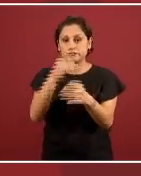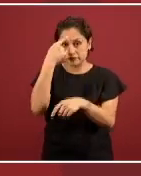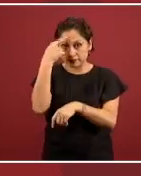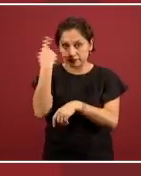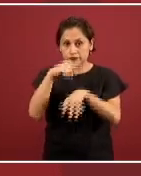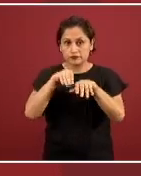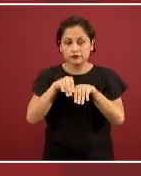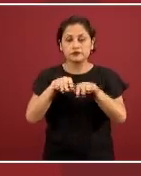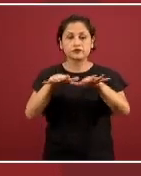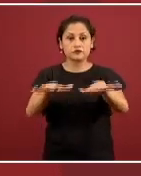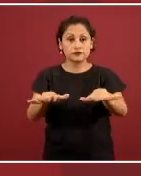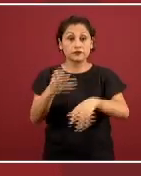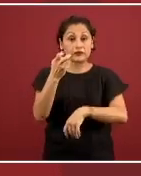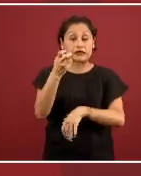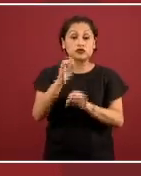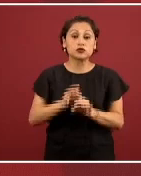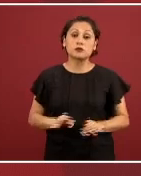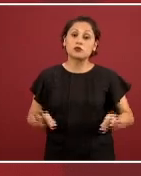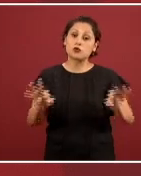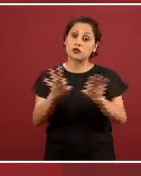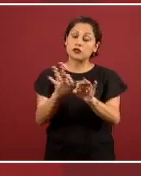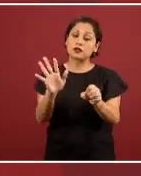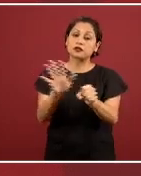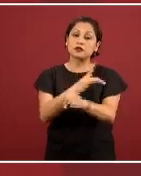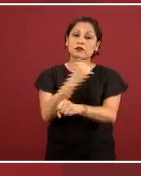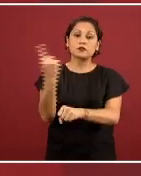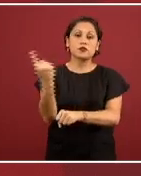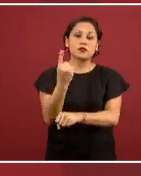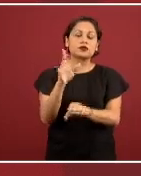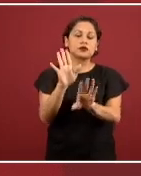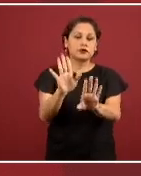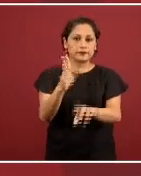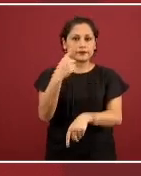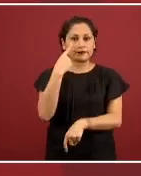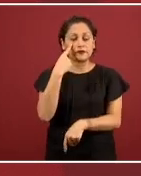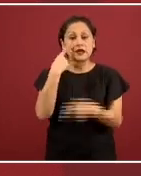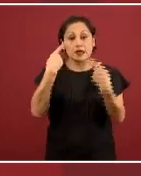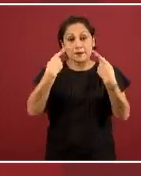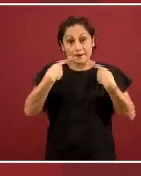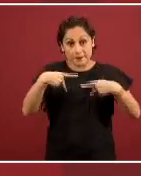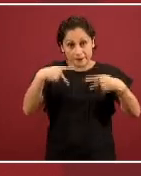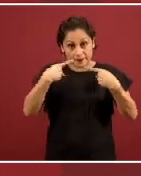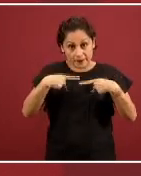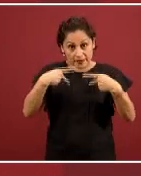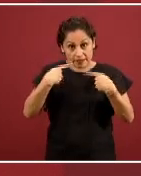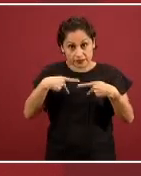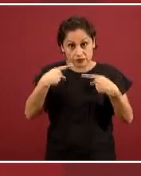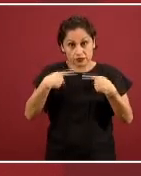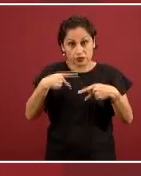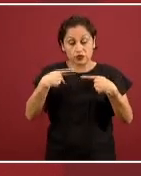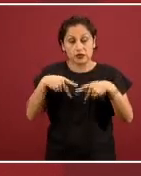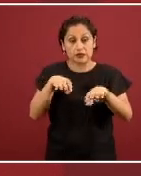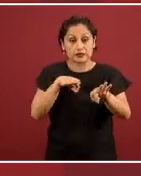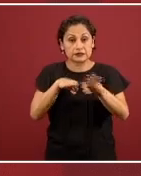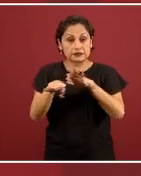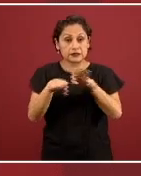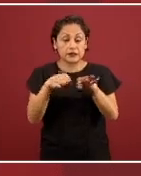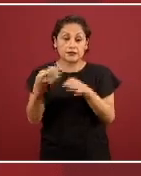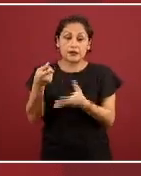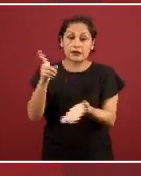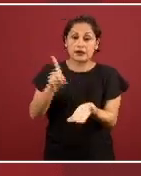las personas usuarias, pero sobre todo las personas que operan los servicios de salud,